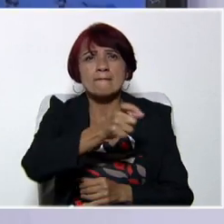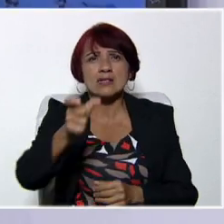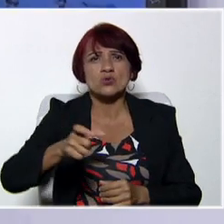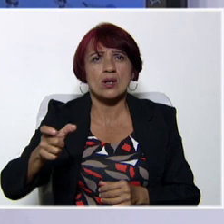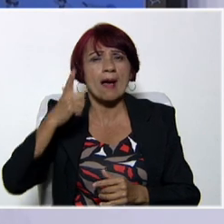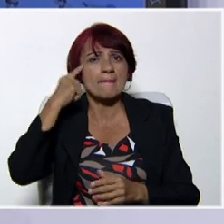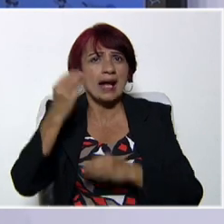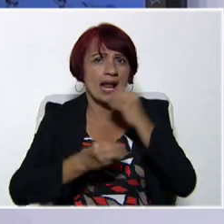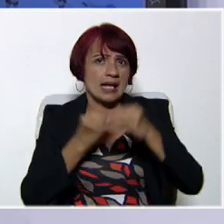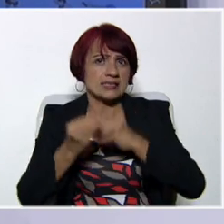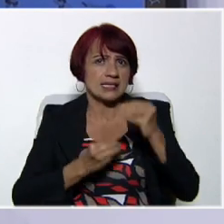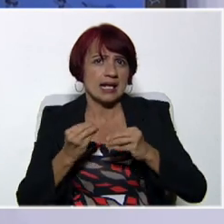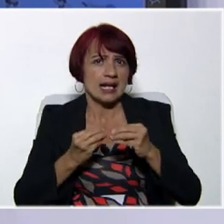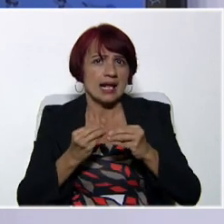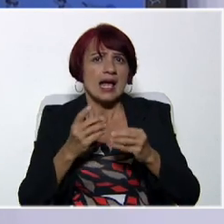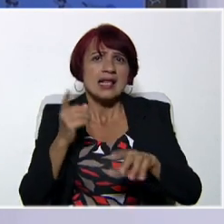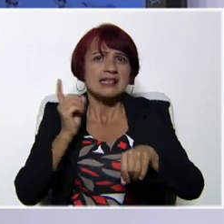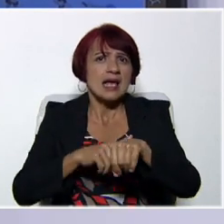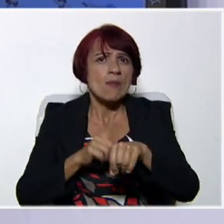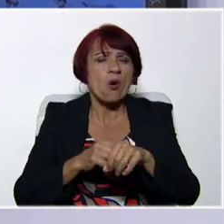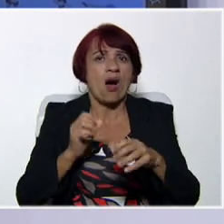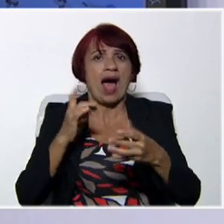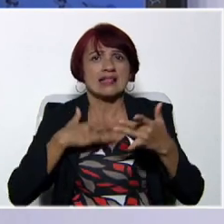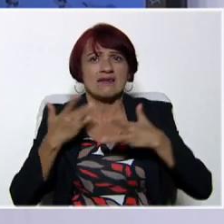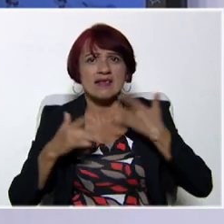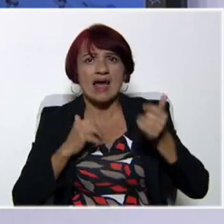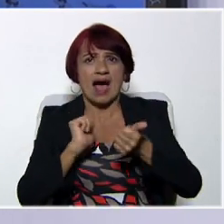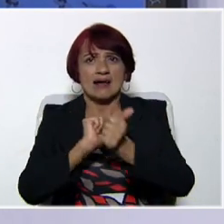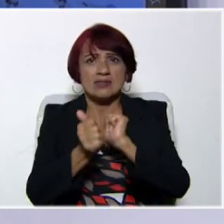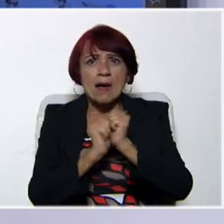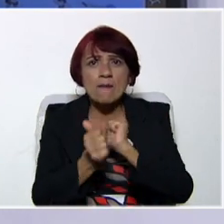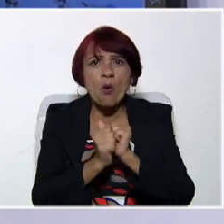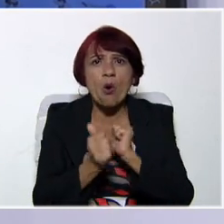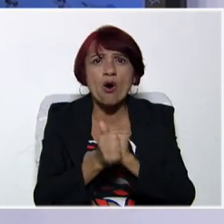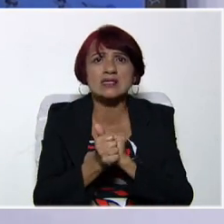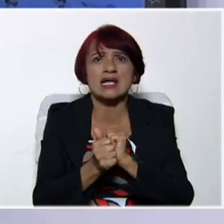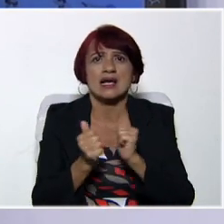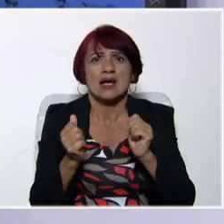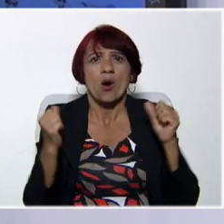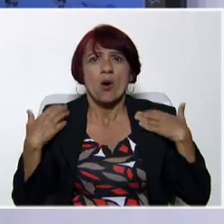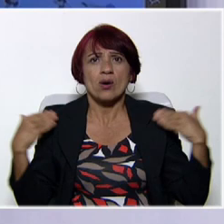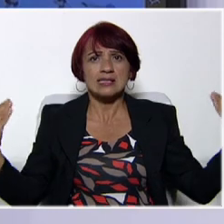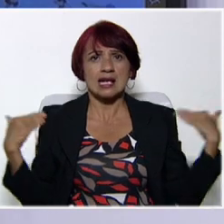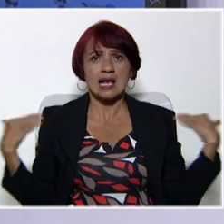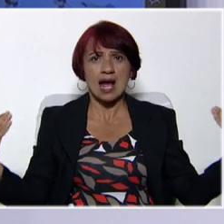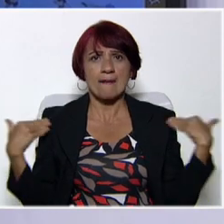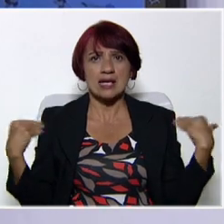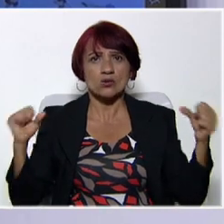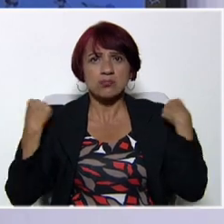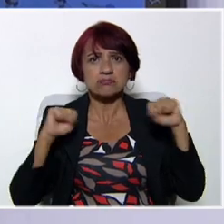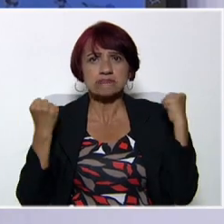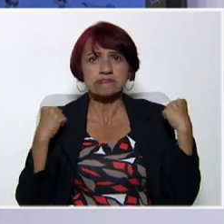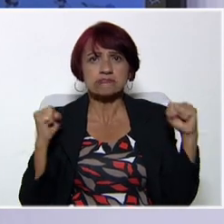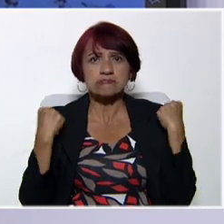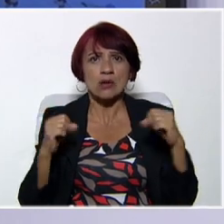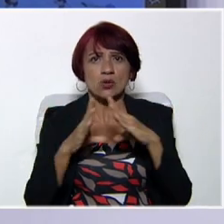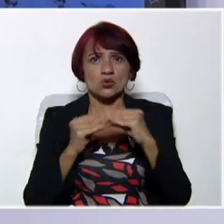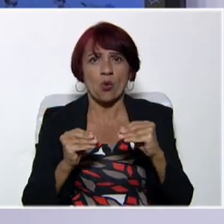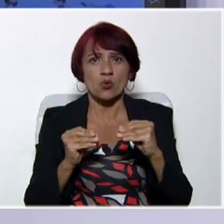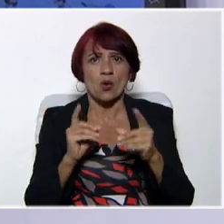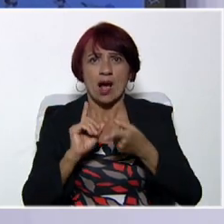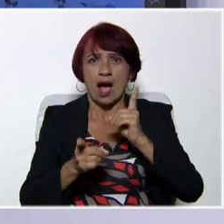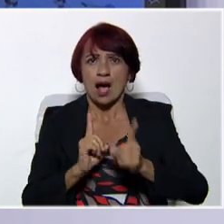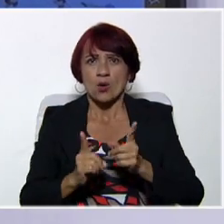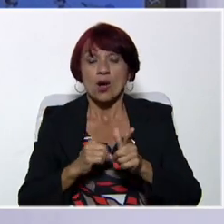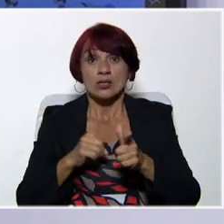para realizar determinada actividad física o determinado entrenamiento deportivo o practicar alguna disciplina deportiva.